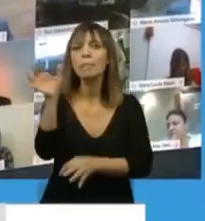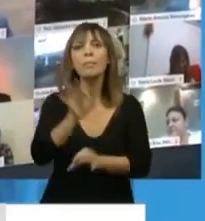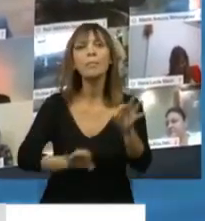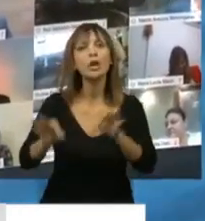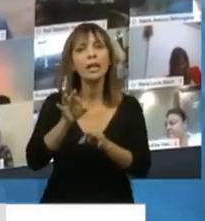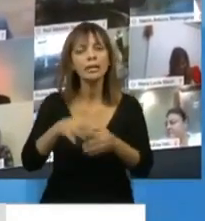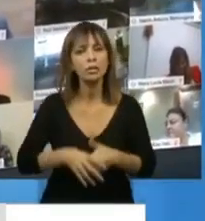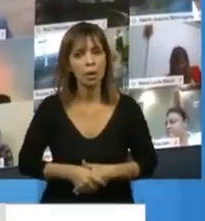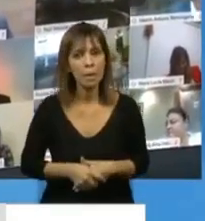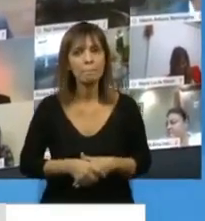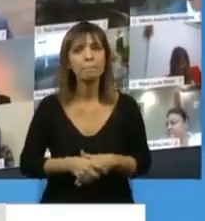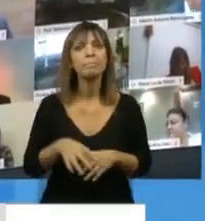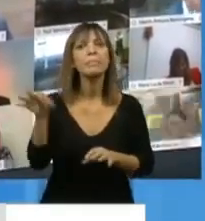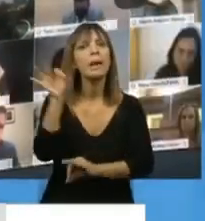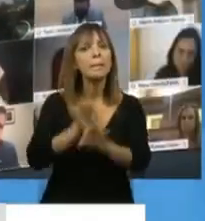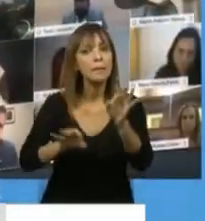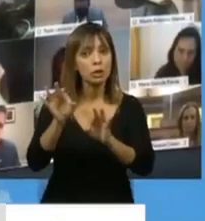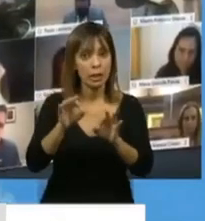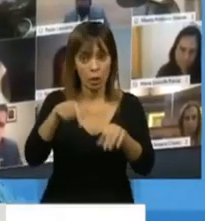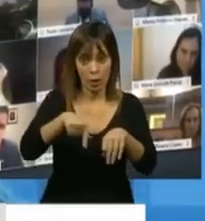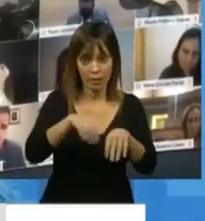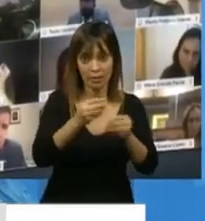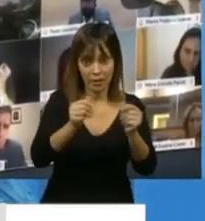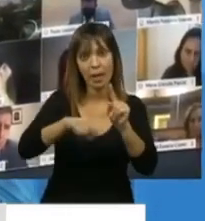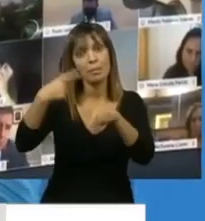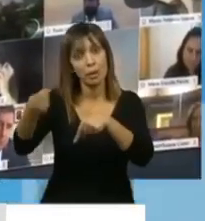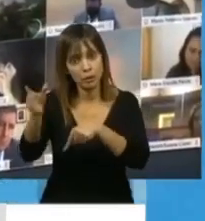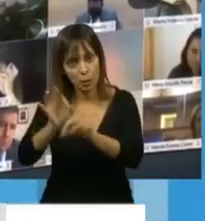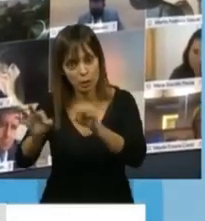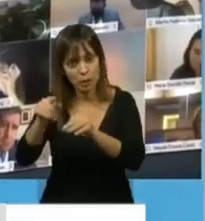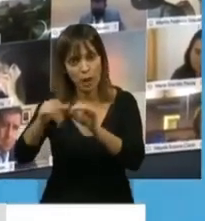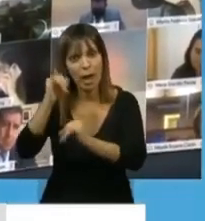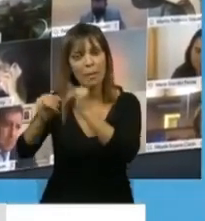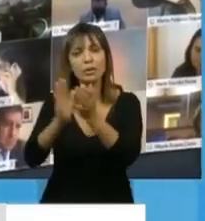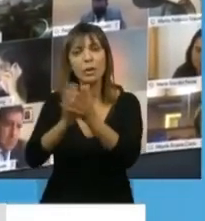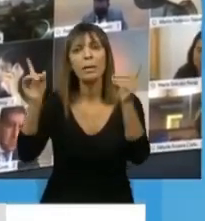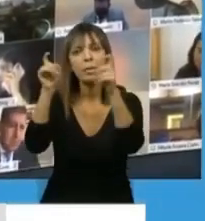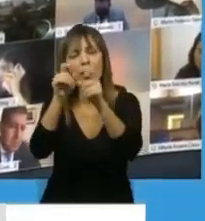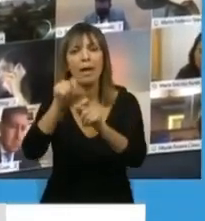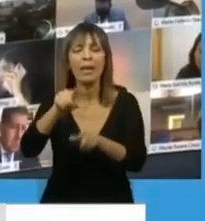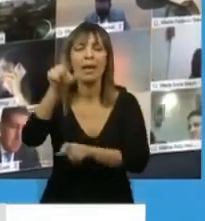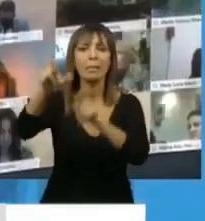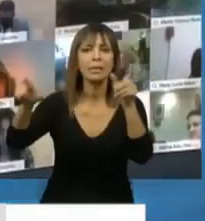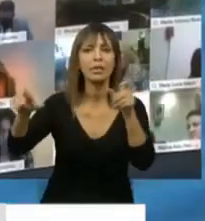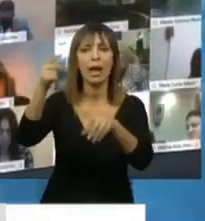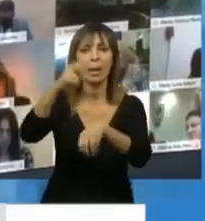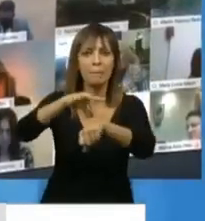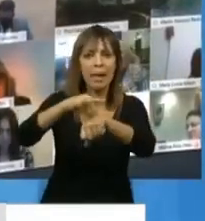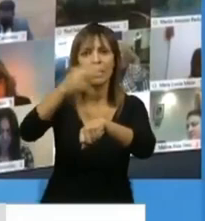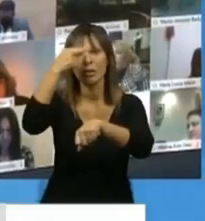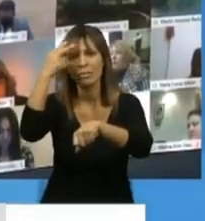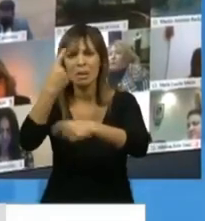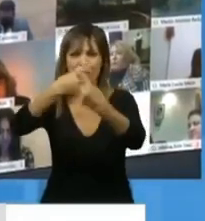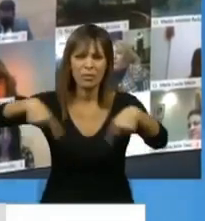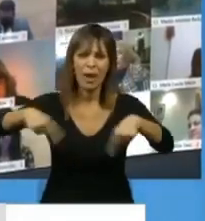que vamos a tratar después que este, a toda la problemática de las trabajadoras y trabajadores de la salud, a la